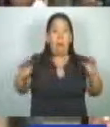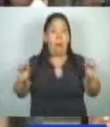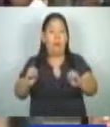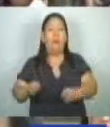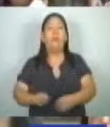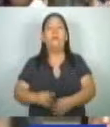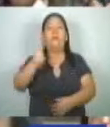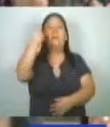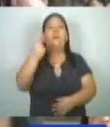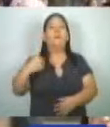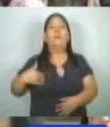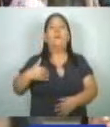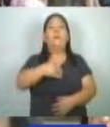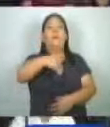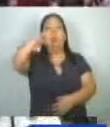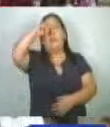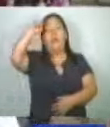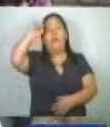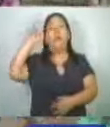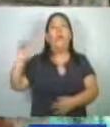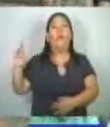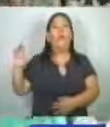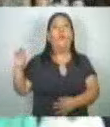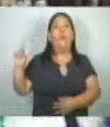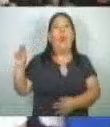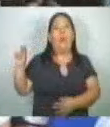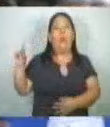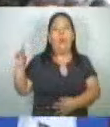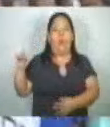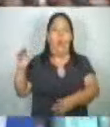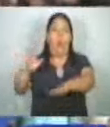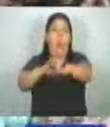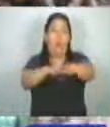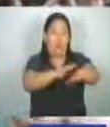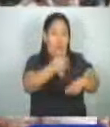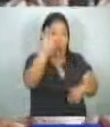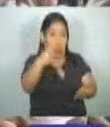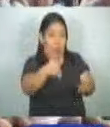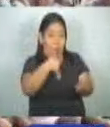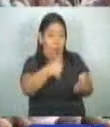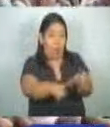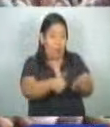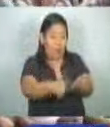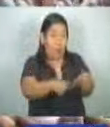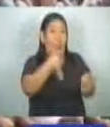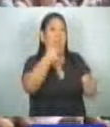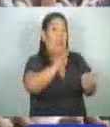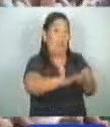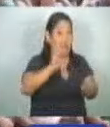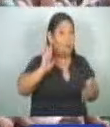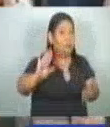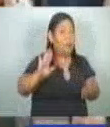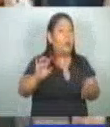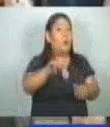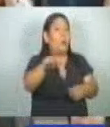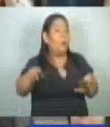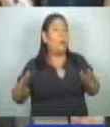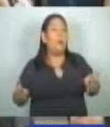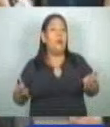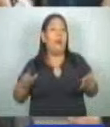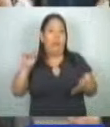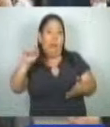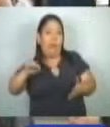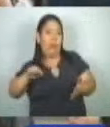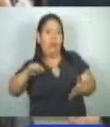ministro de Trabajo, Rolando Castro, advirtió a los alcaldes que interpondrá denuncias ante la Fiscalía General de la República si